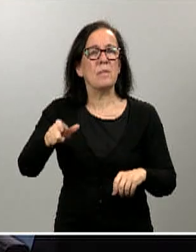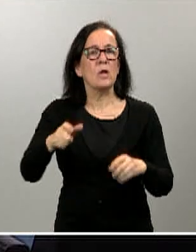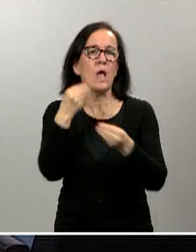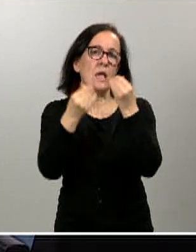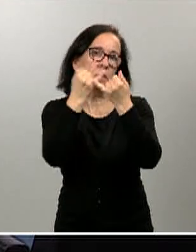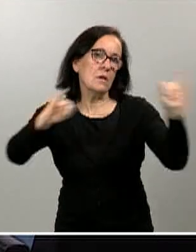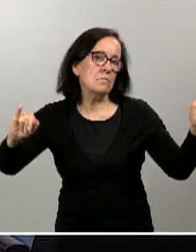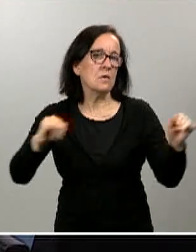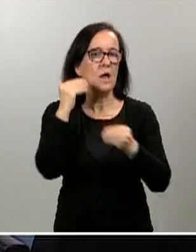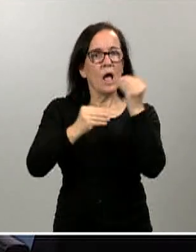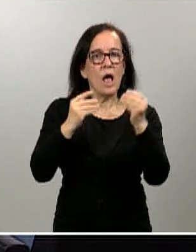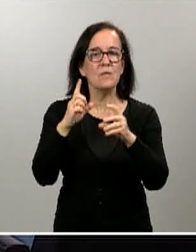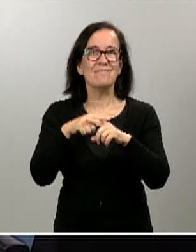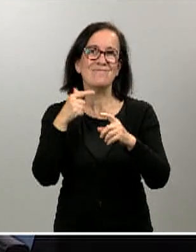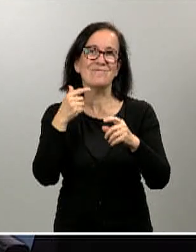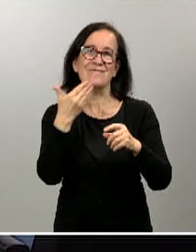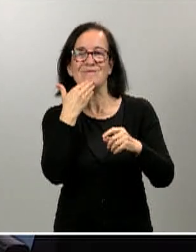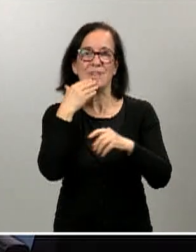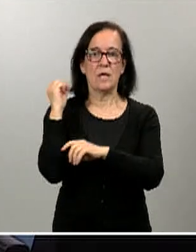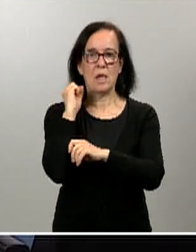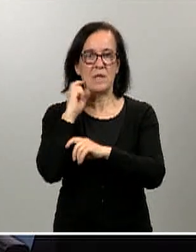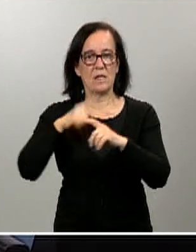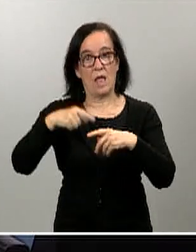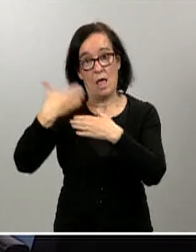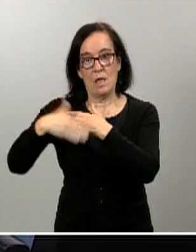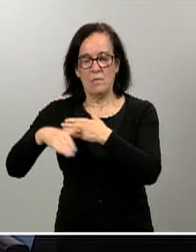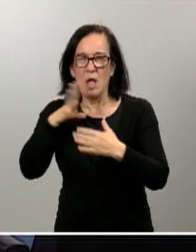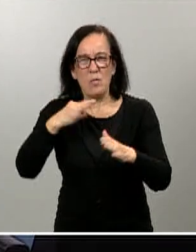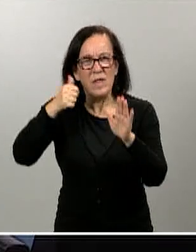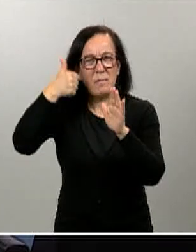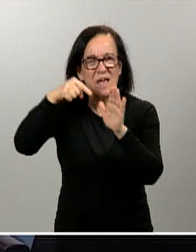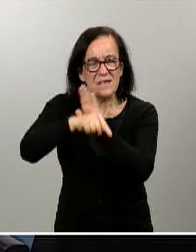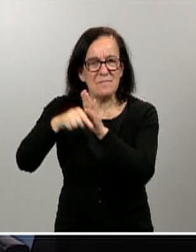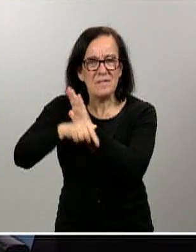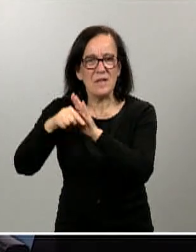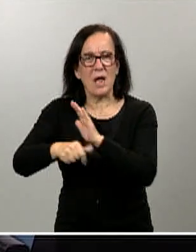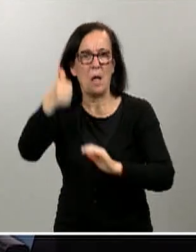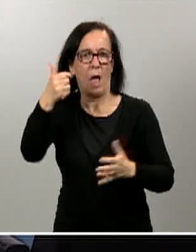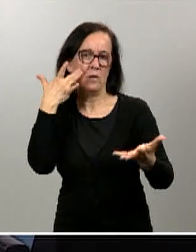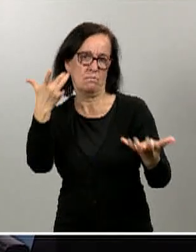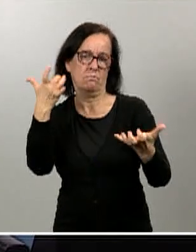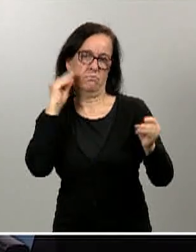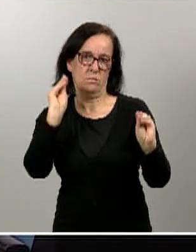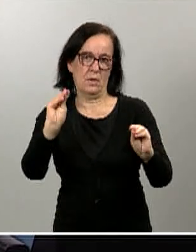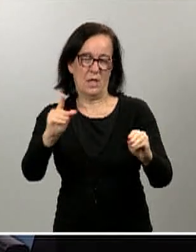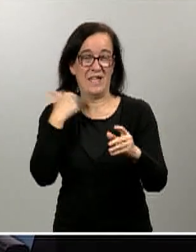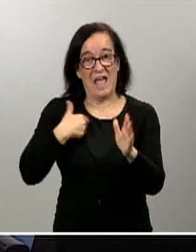actos de Semana Santa, pese a las restricciones. Si nos pueden abundar más en casos que hayan sido los más llamativos, aparte de los ya relatados.